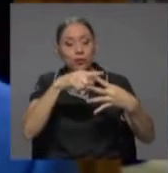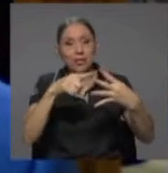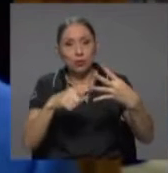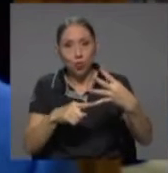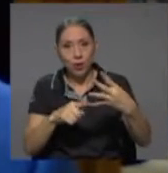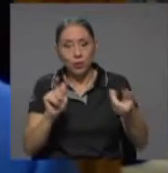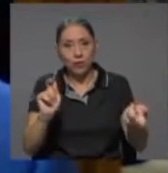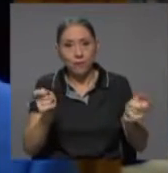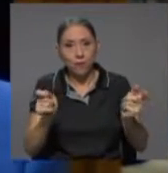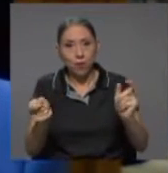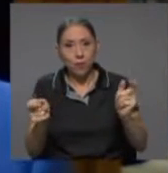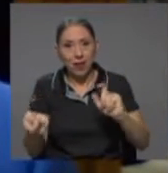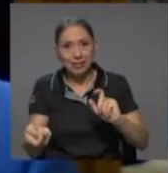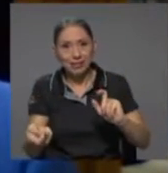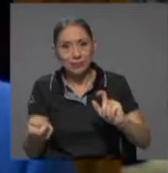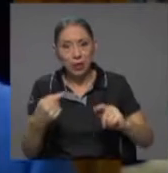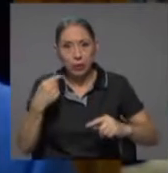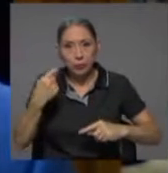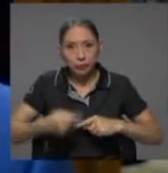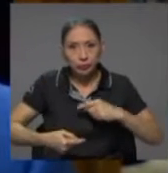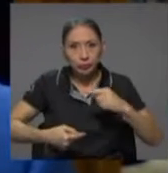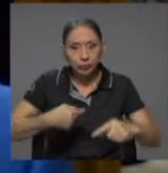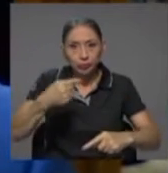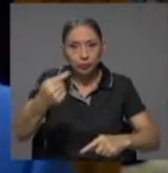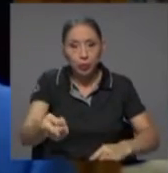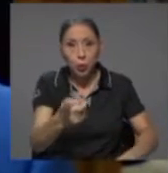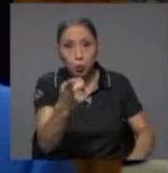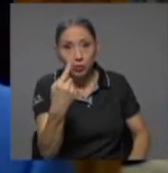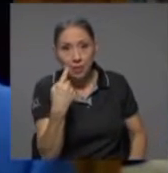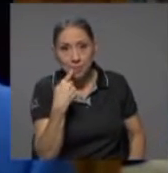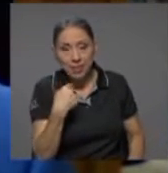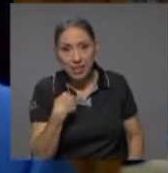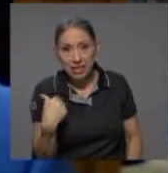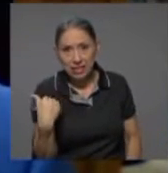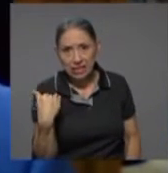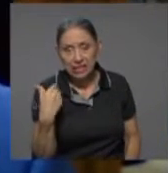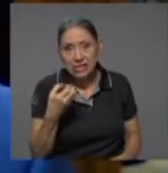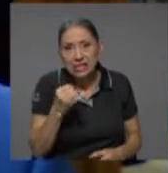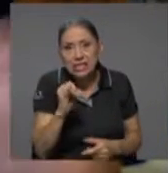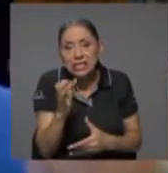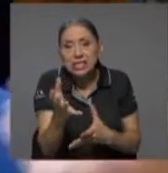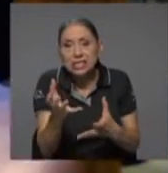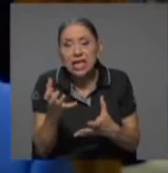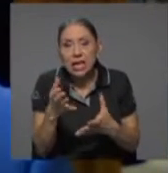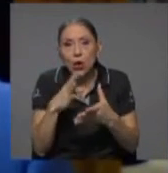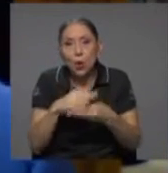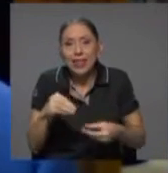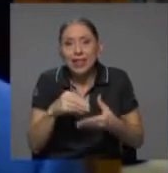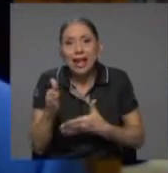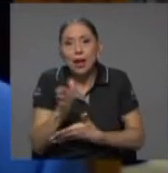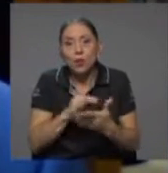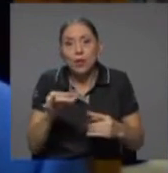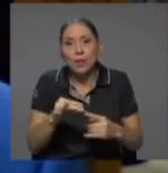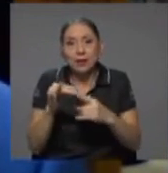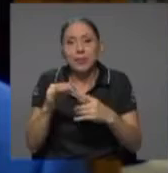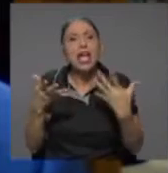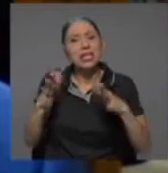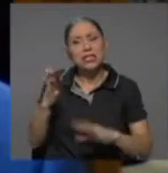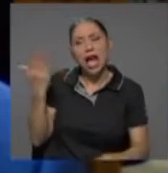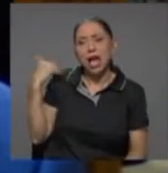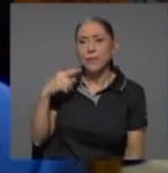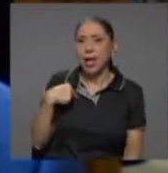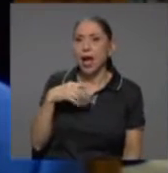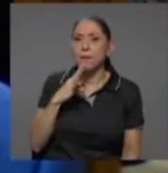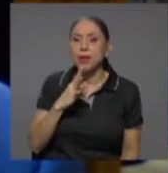sucesión. Y usted me dice, don Juan Rafael, si quiere comentar sobre alguna en particular. Ya me había referido a la que tiene que ver con la